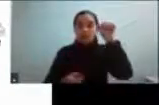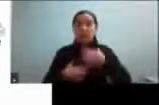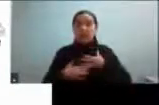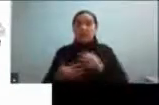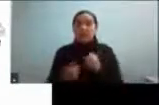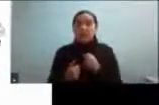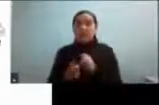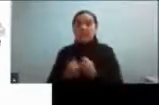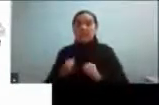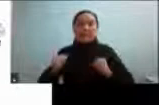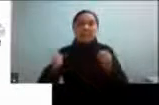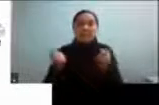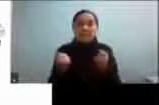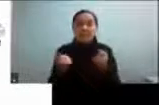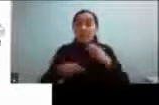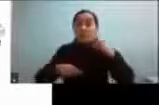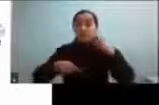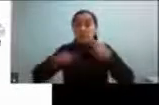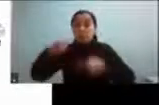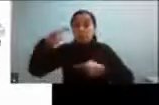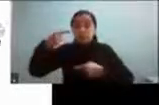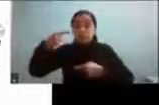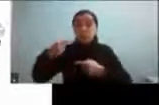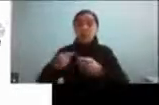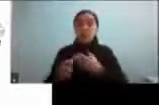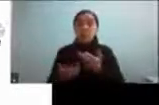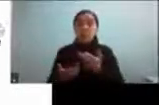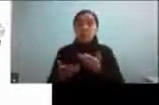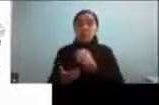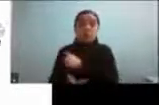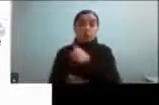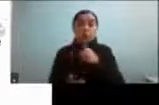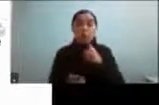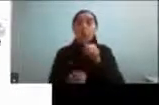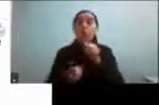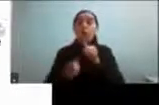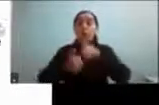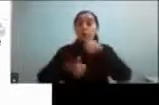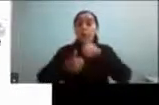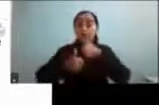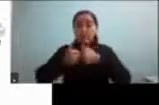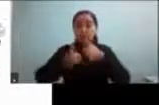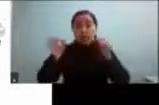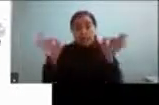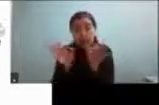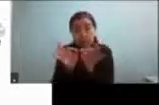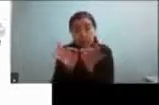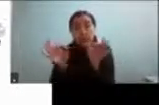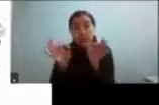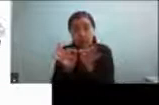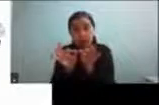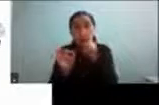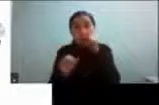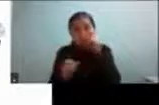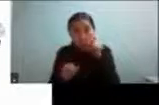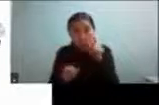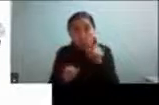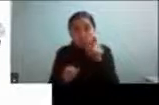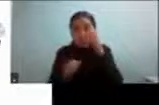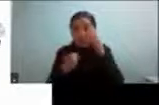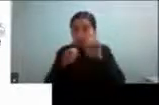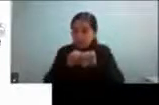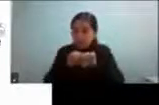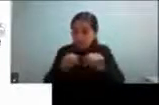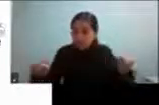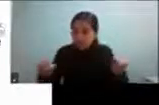probablemente toda la gente que todos los profesionales han sido instruidos en que usted tiene que romper esa asociación tiene